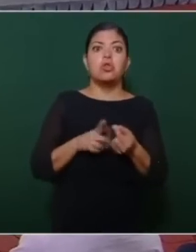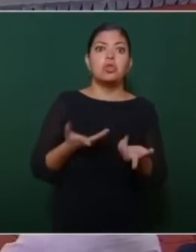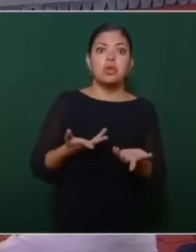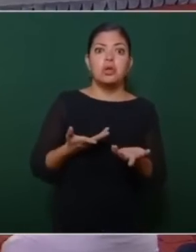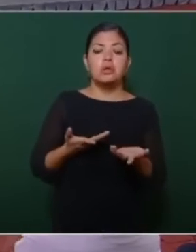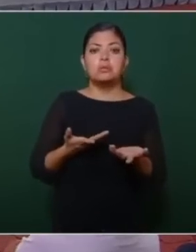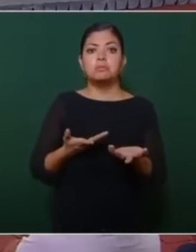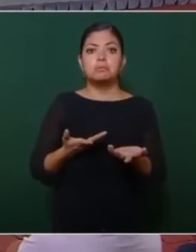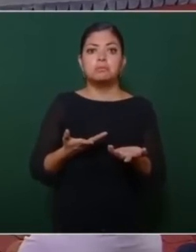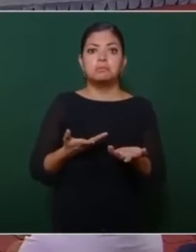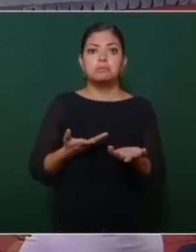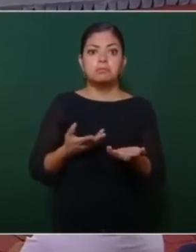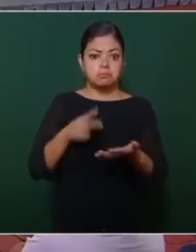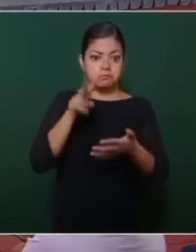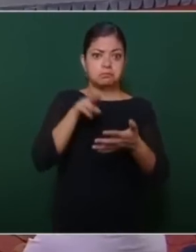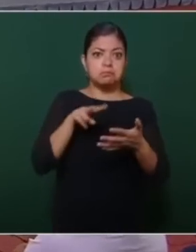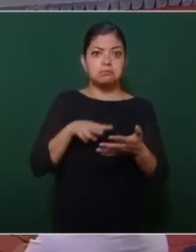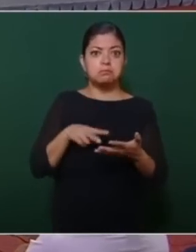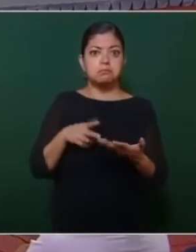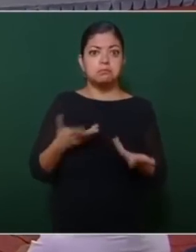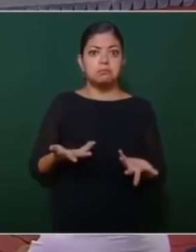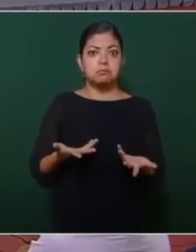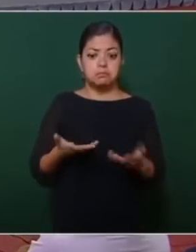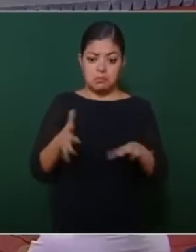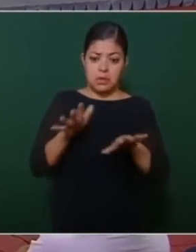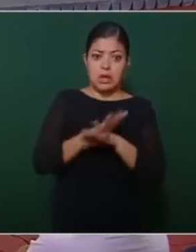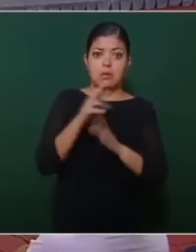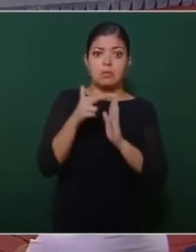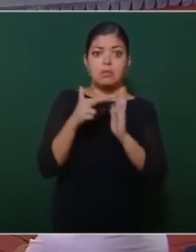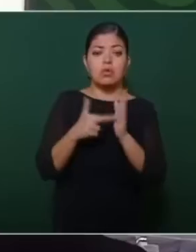el cambio de reglas?